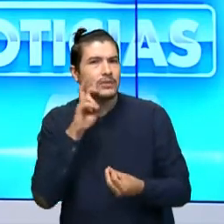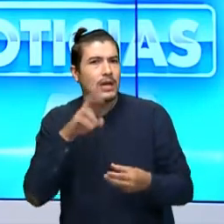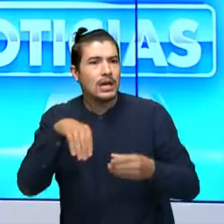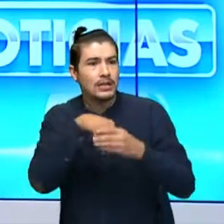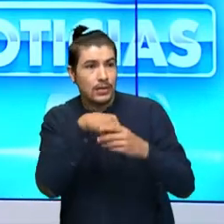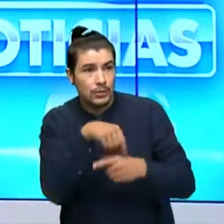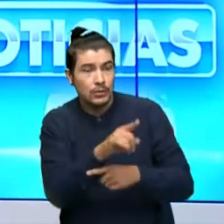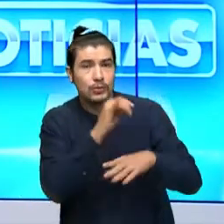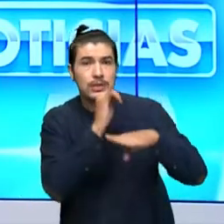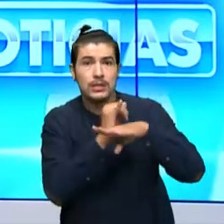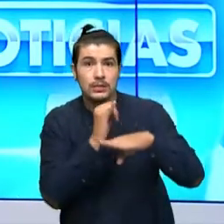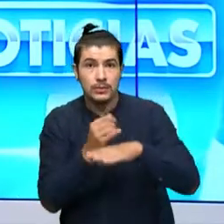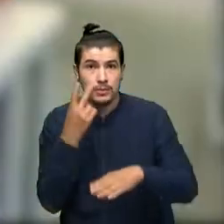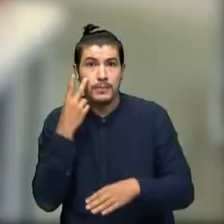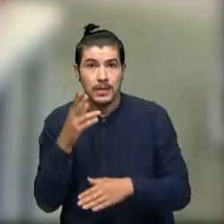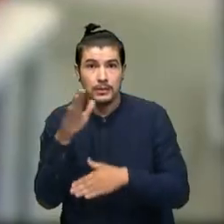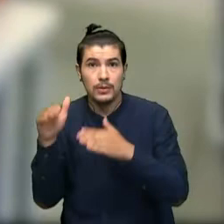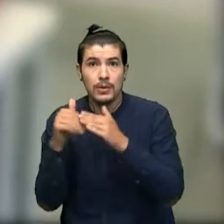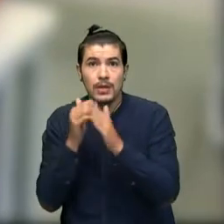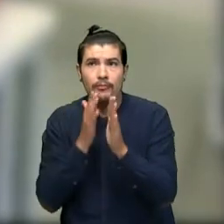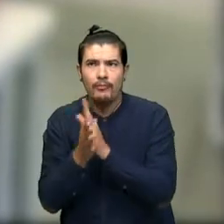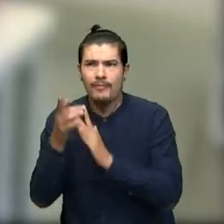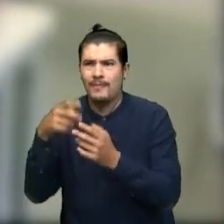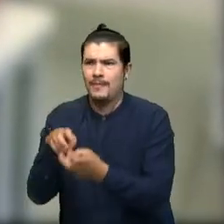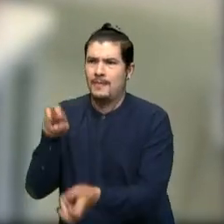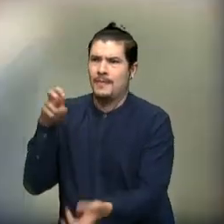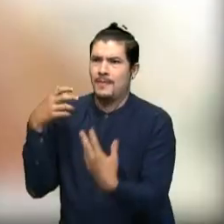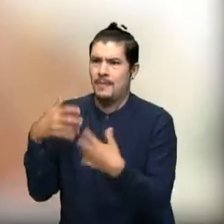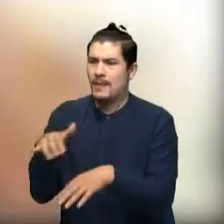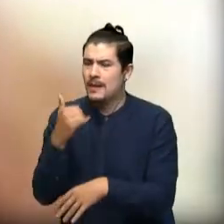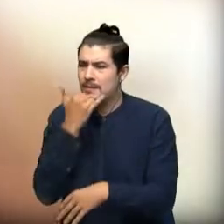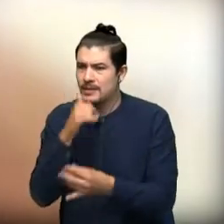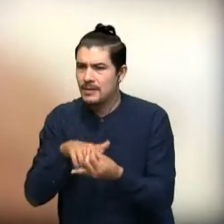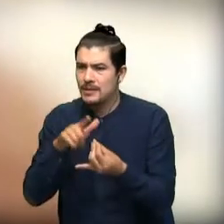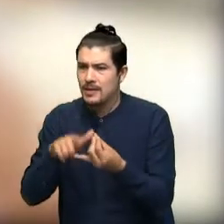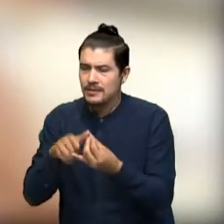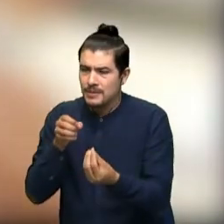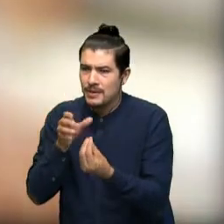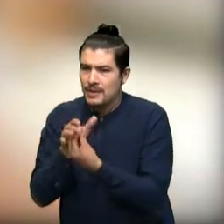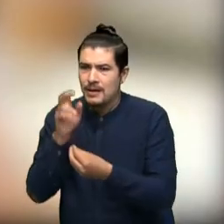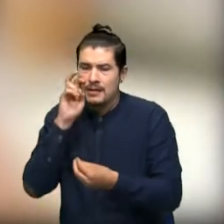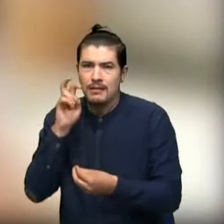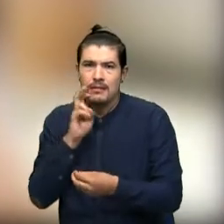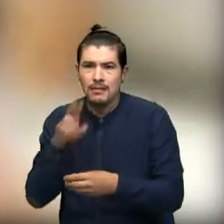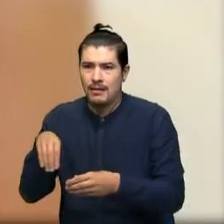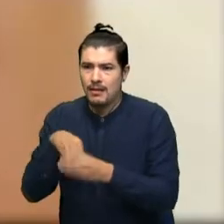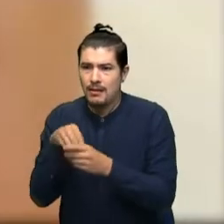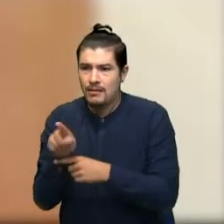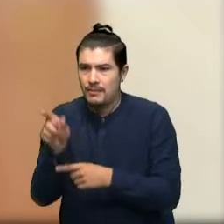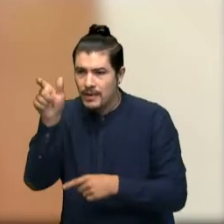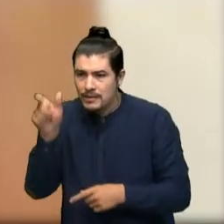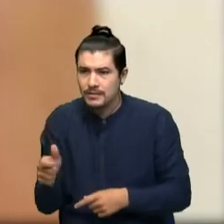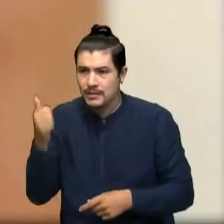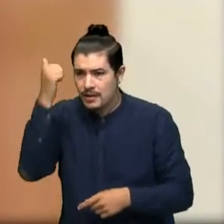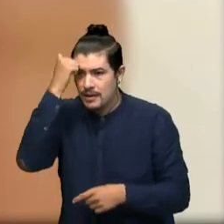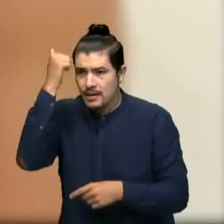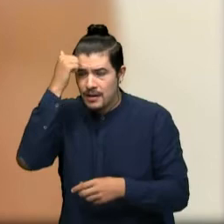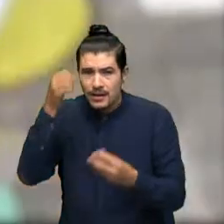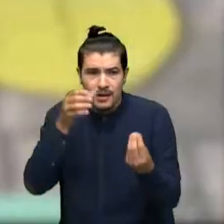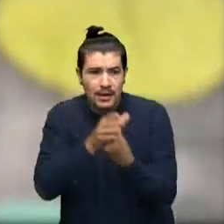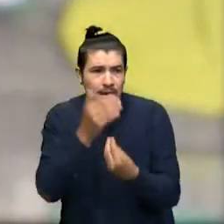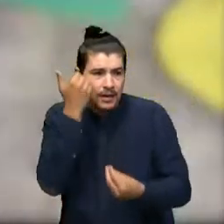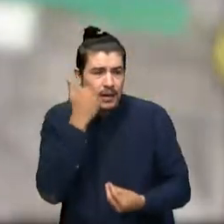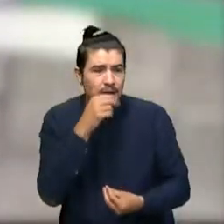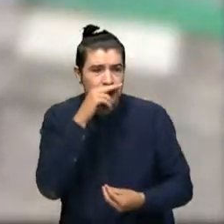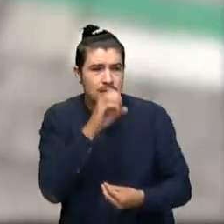de la institución. Polémica se desató por un presunto caso de abuso sexual por parte de un docente aún menor de tres